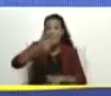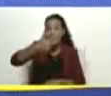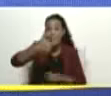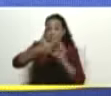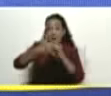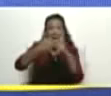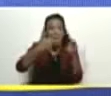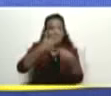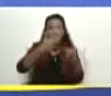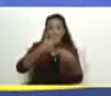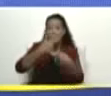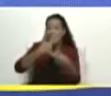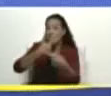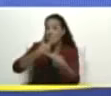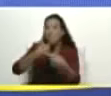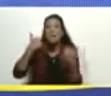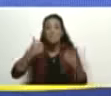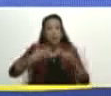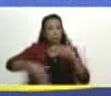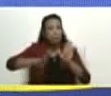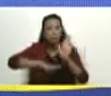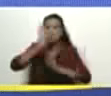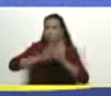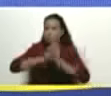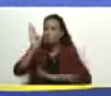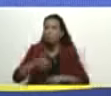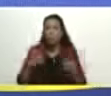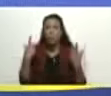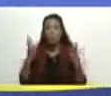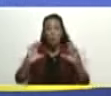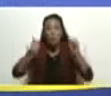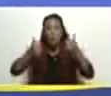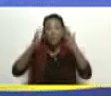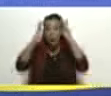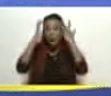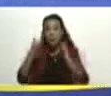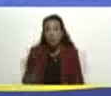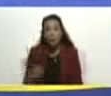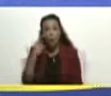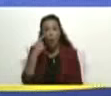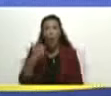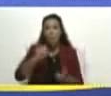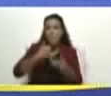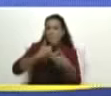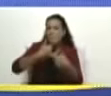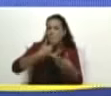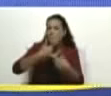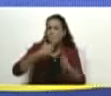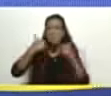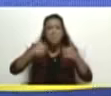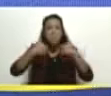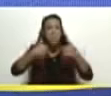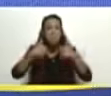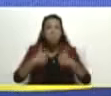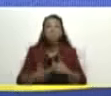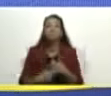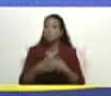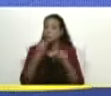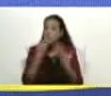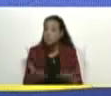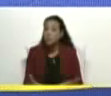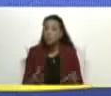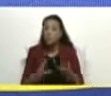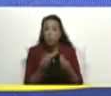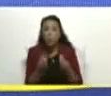además tuvo un gran impacto porque lo lanzamos en plenos carnavales ¿Ah? Bueno, ahí Delcy contó